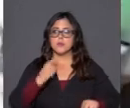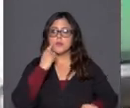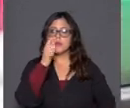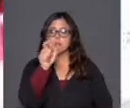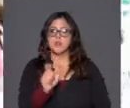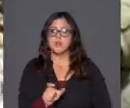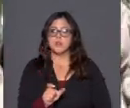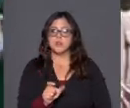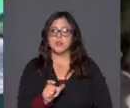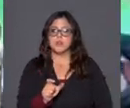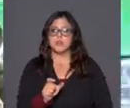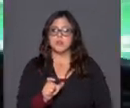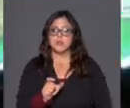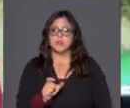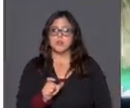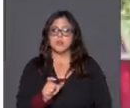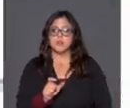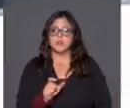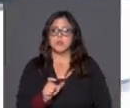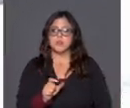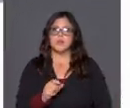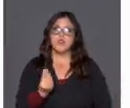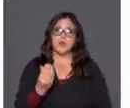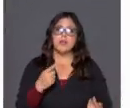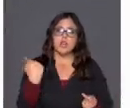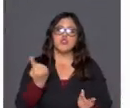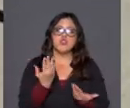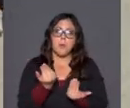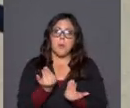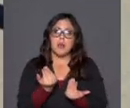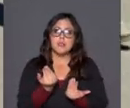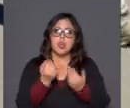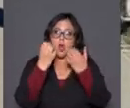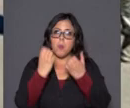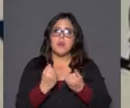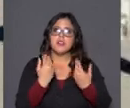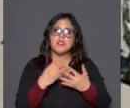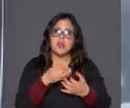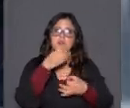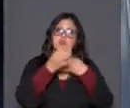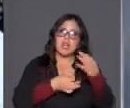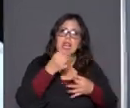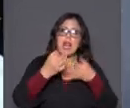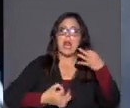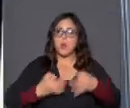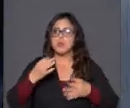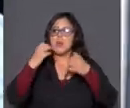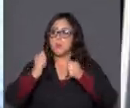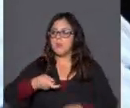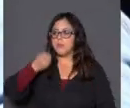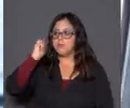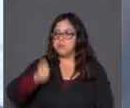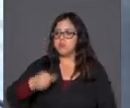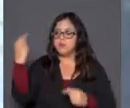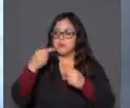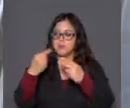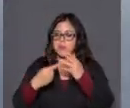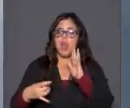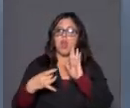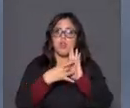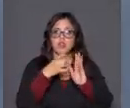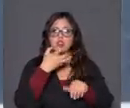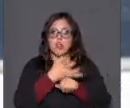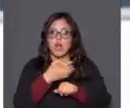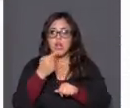estamos esperanzados en que pueda comparecer ante la justicia y pueda ser juzgado, en realidad, por la cantidad de delitos que se han ocurrido. No